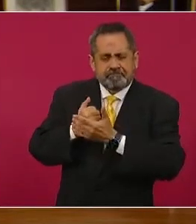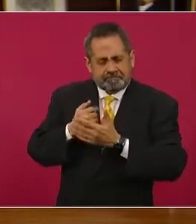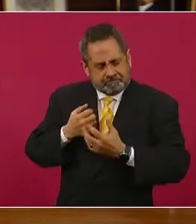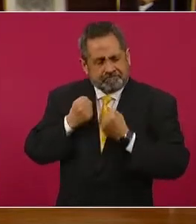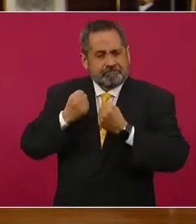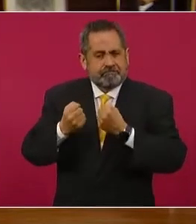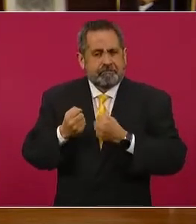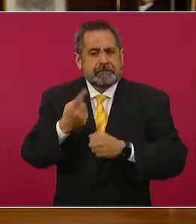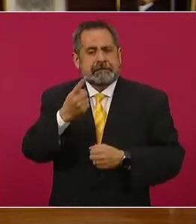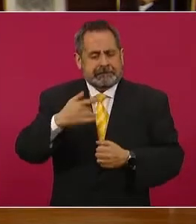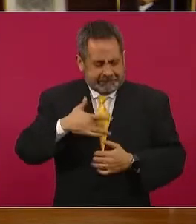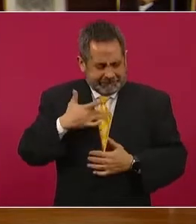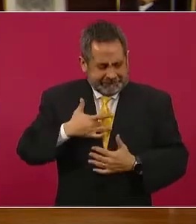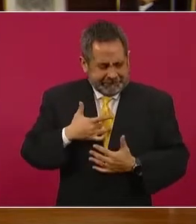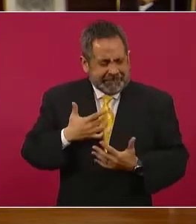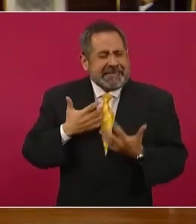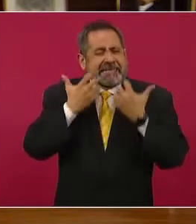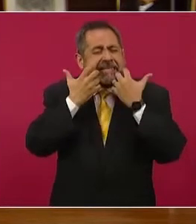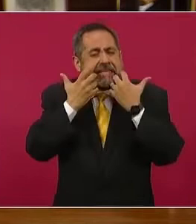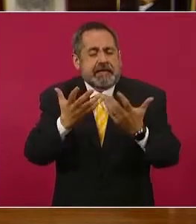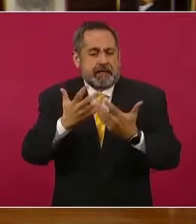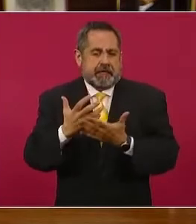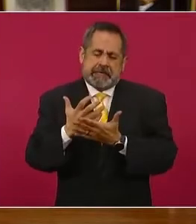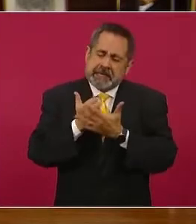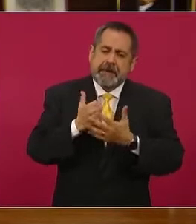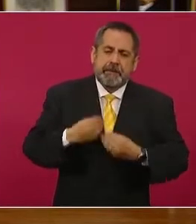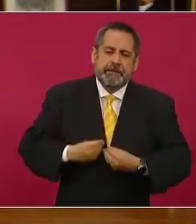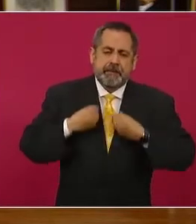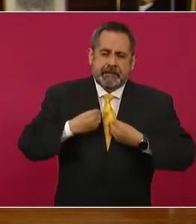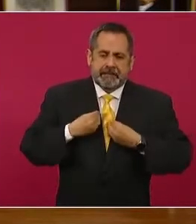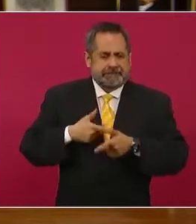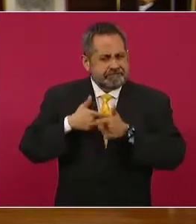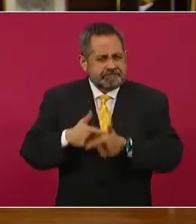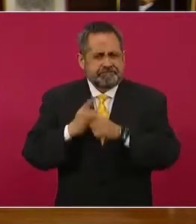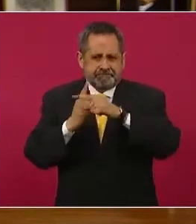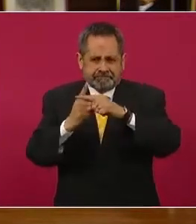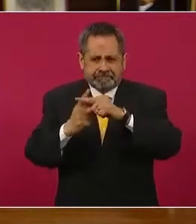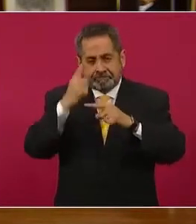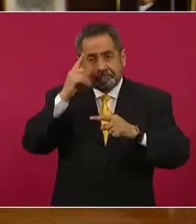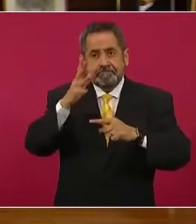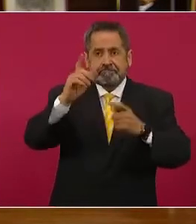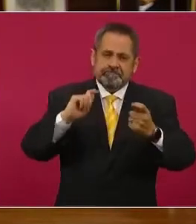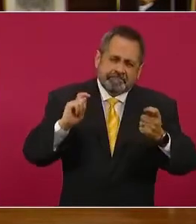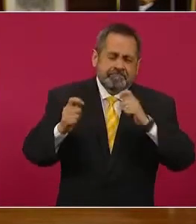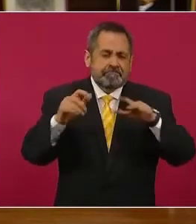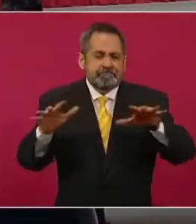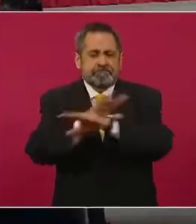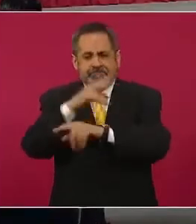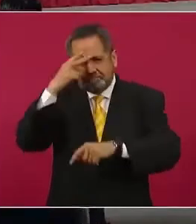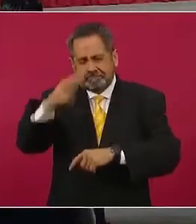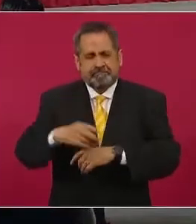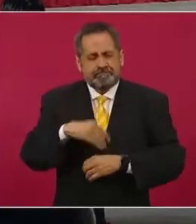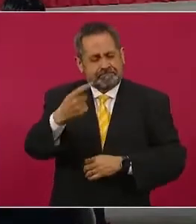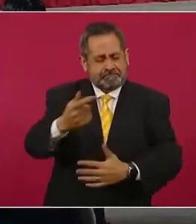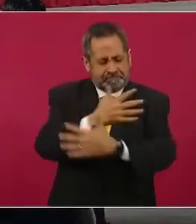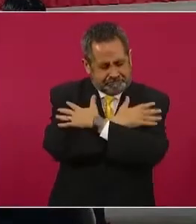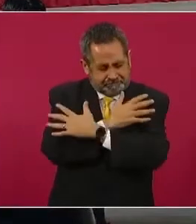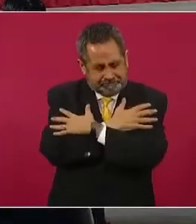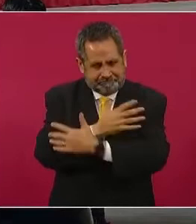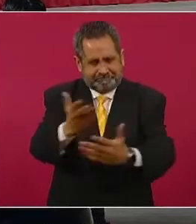las ganas de vivir para llevar a cabo la transformación de México. Un abrazo.